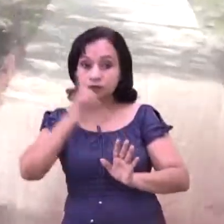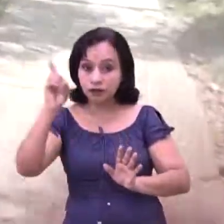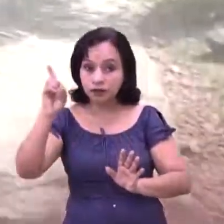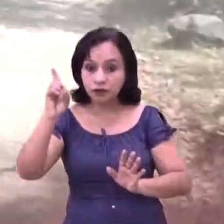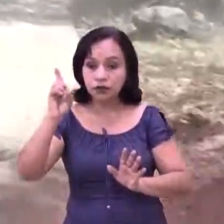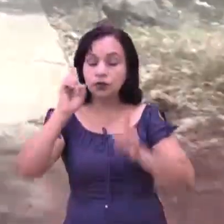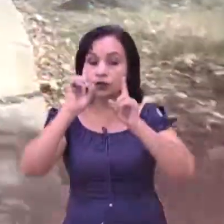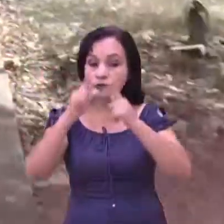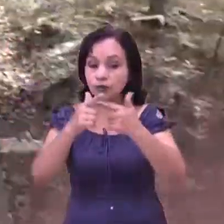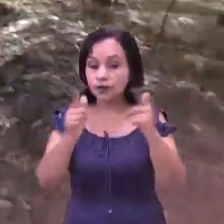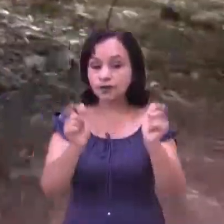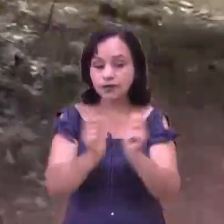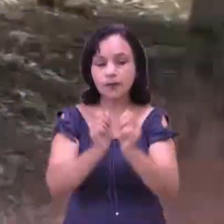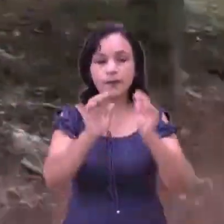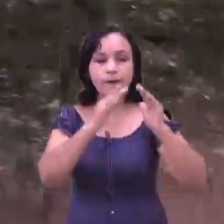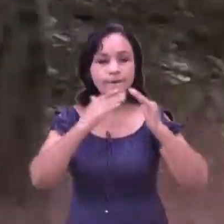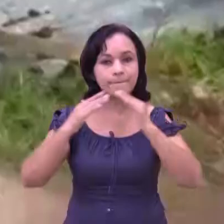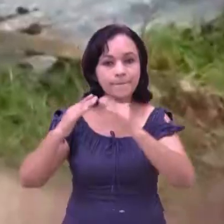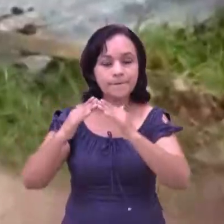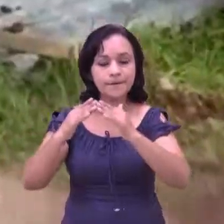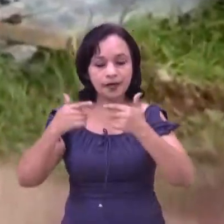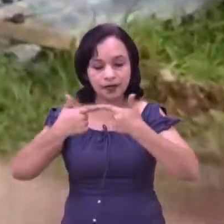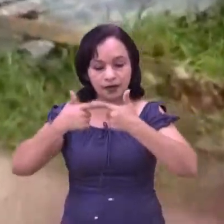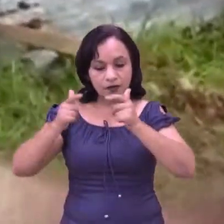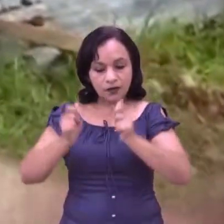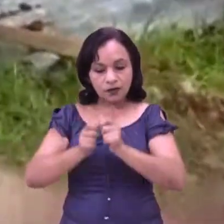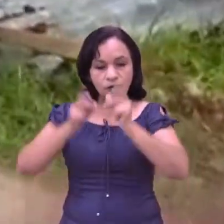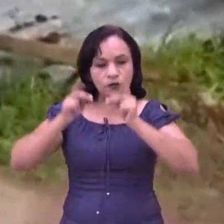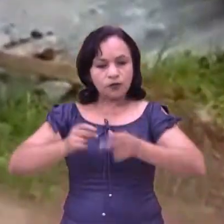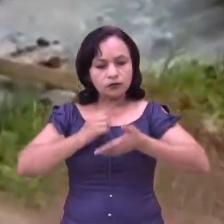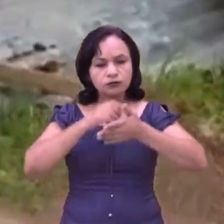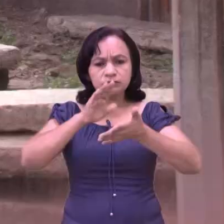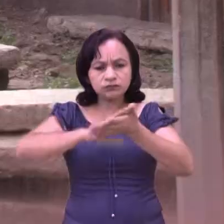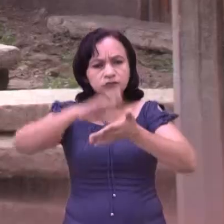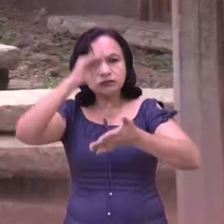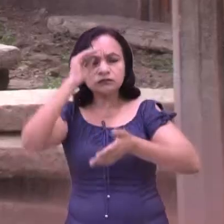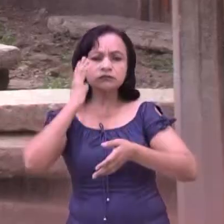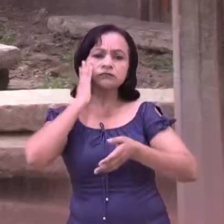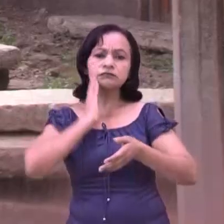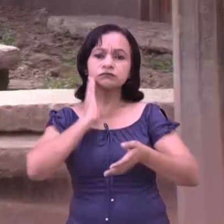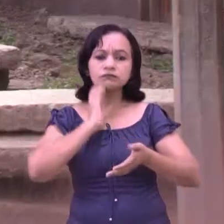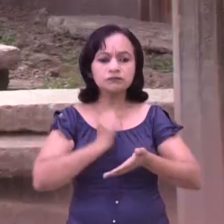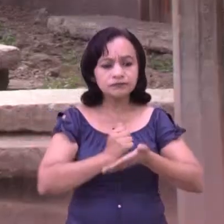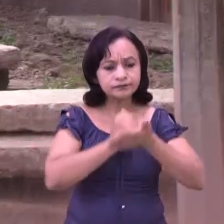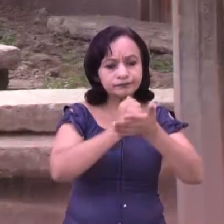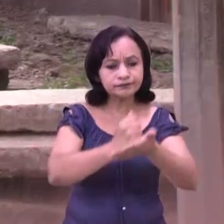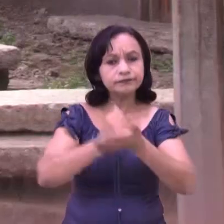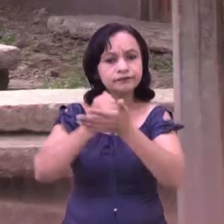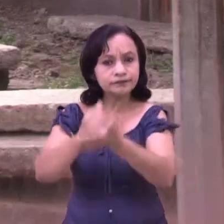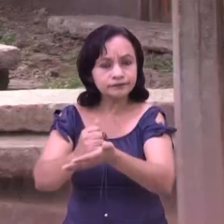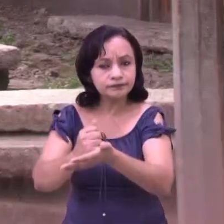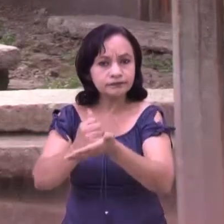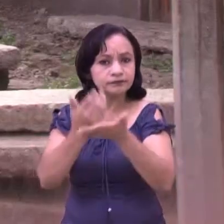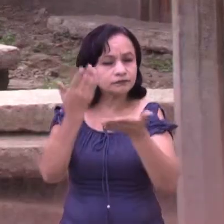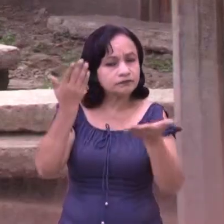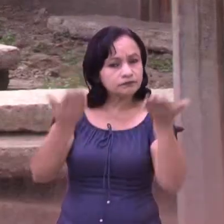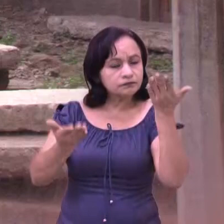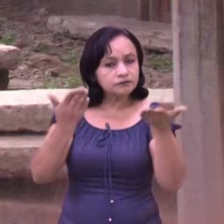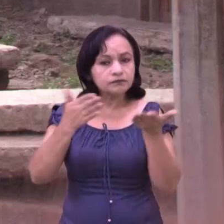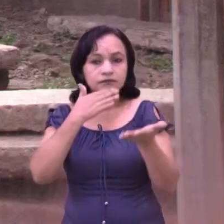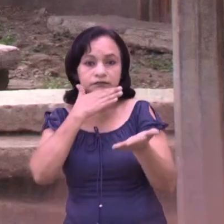en nuestros barrios, la brigada que están capacitadas, ¿verdad? Para en el momento adecuado donde se haga un